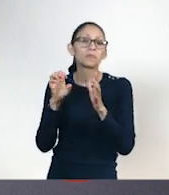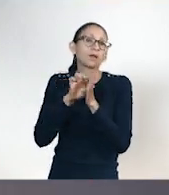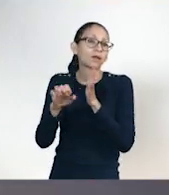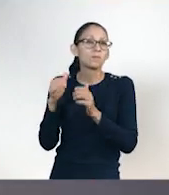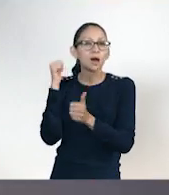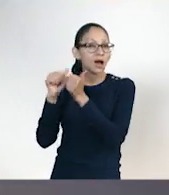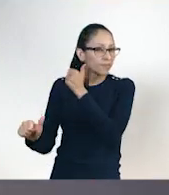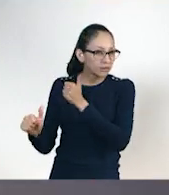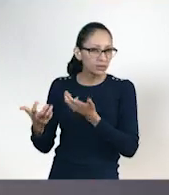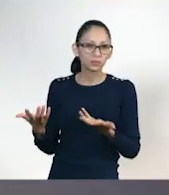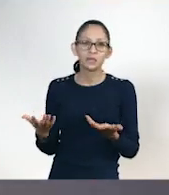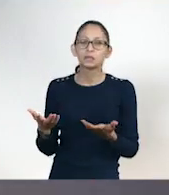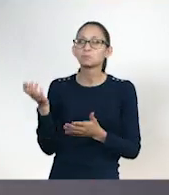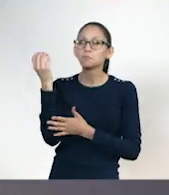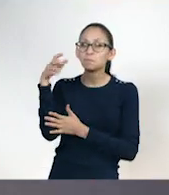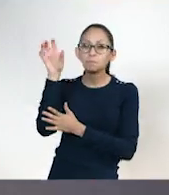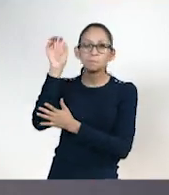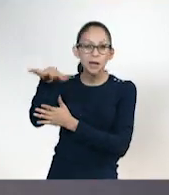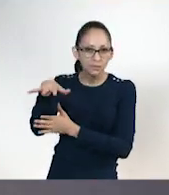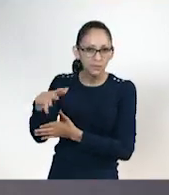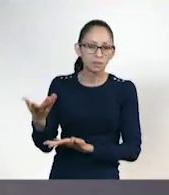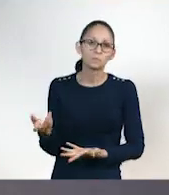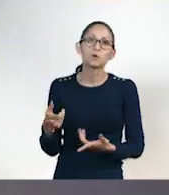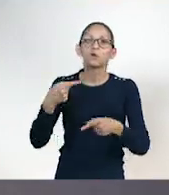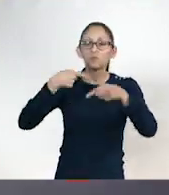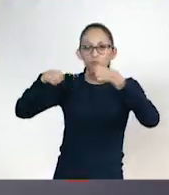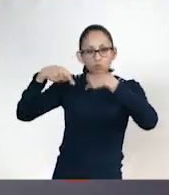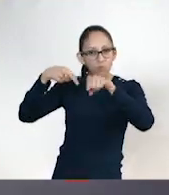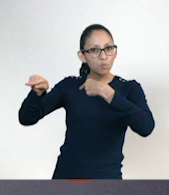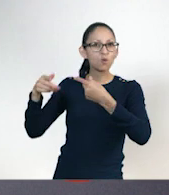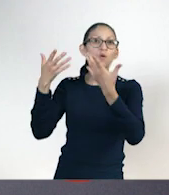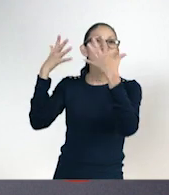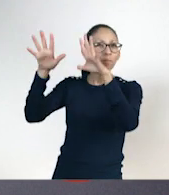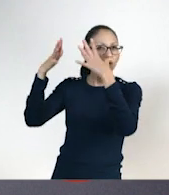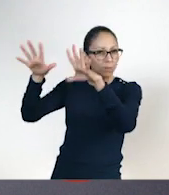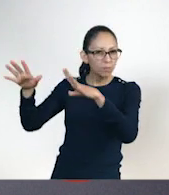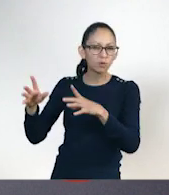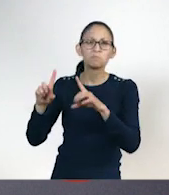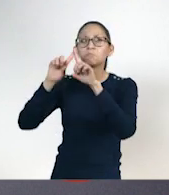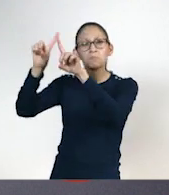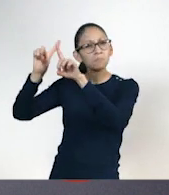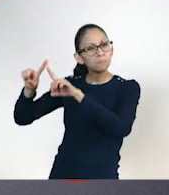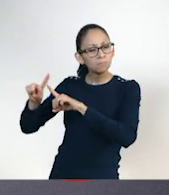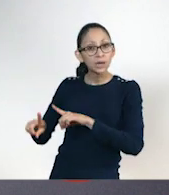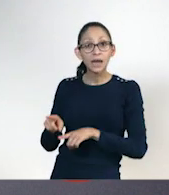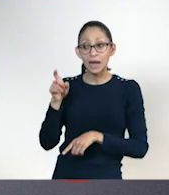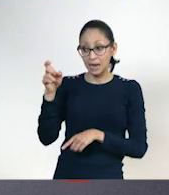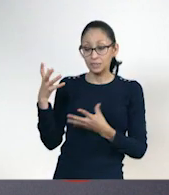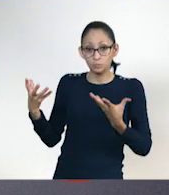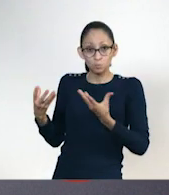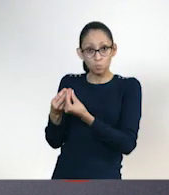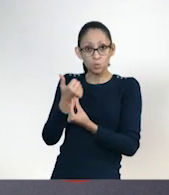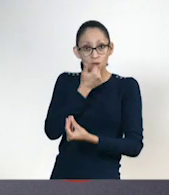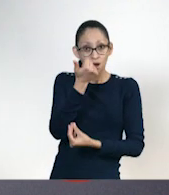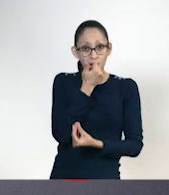básquetbol, el fútbol, la asociación, el voleibol, entre otros. Ahí, las alumnas y alumnos participantes tienen la